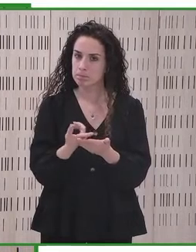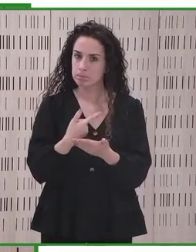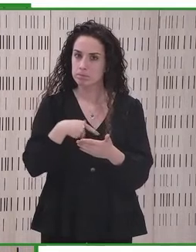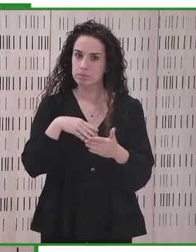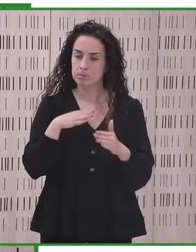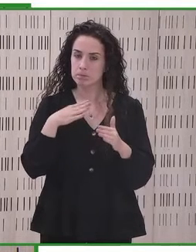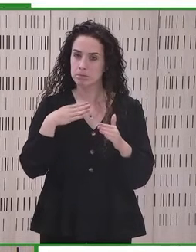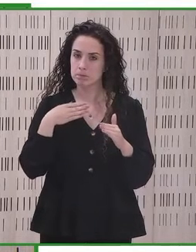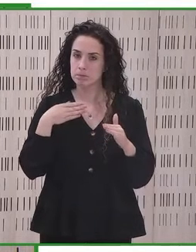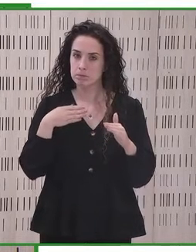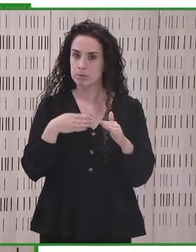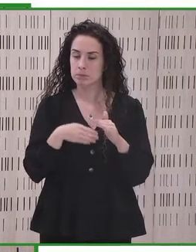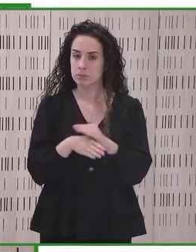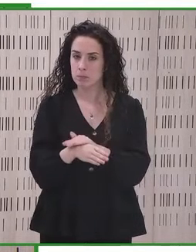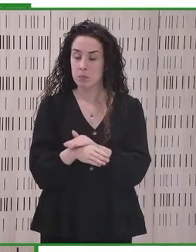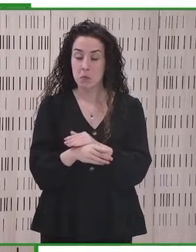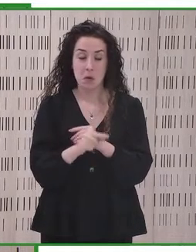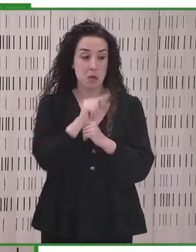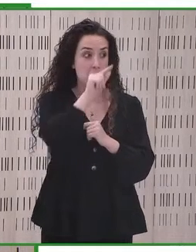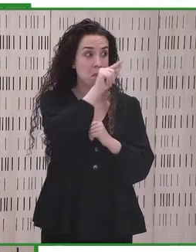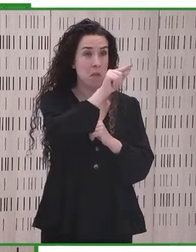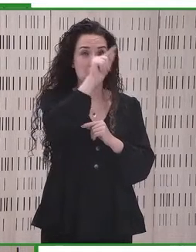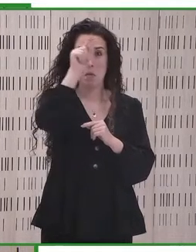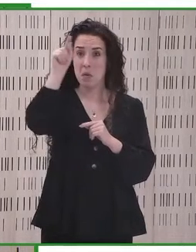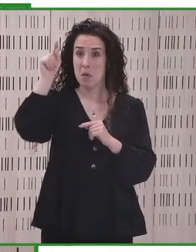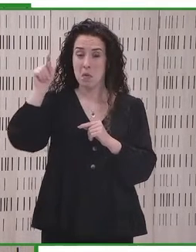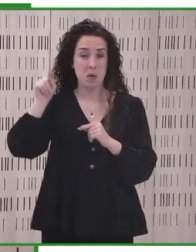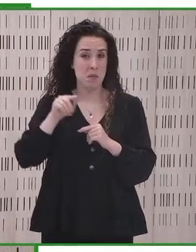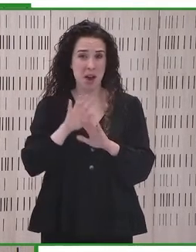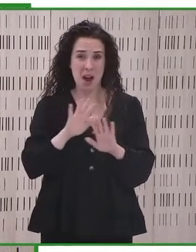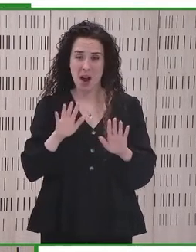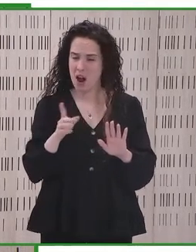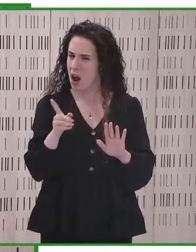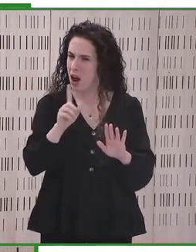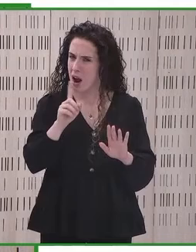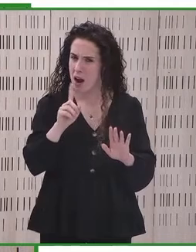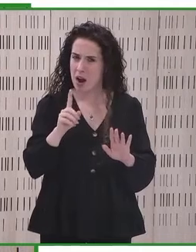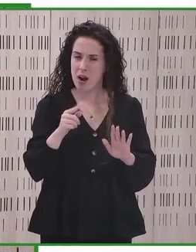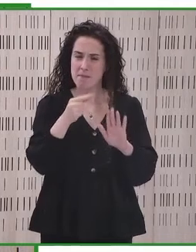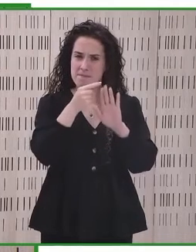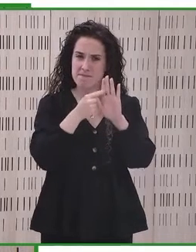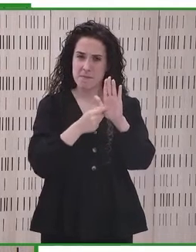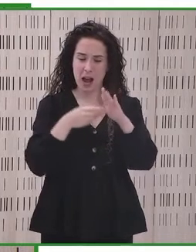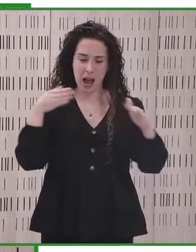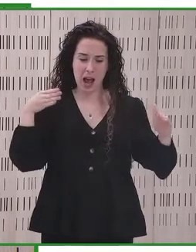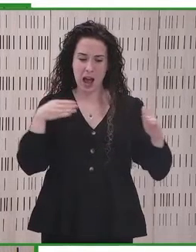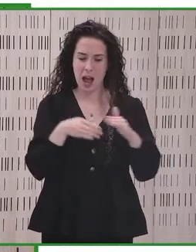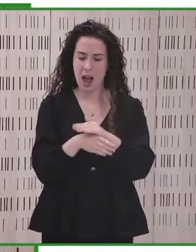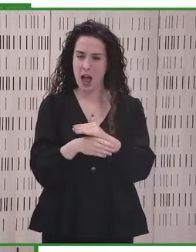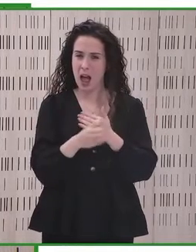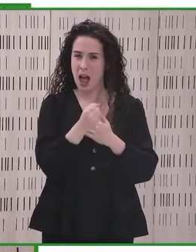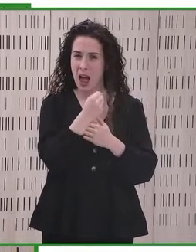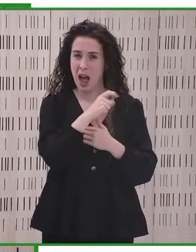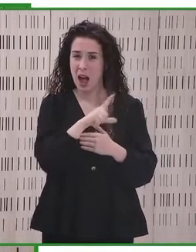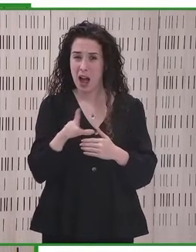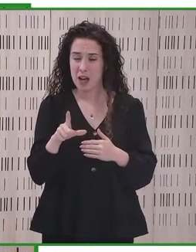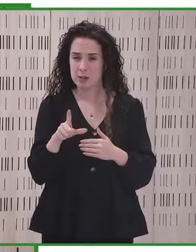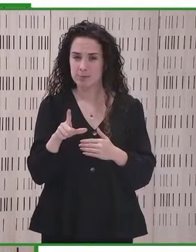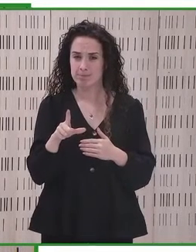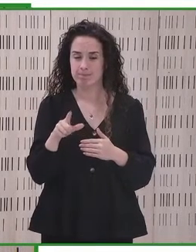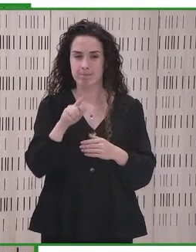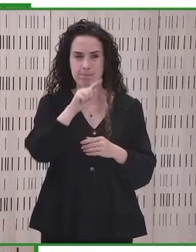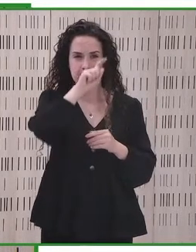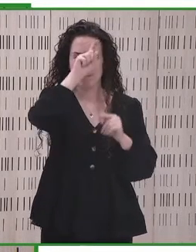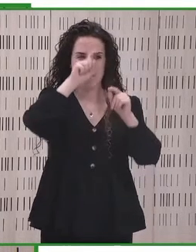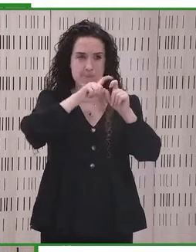en cuatro puntos cardinales. La disponibilidad de las medidas de accesibilidad tienen que estar en